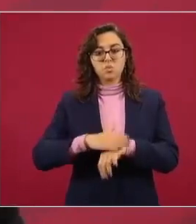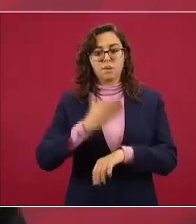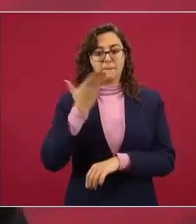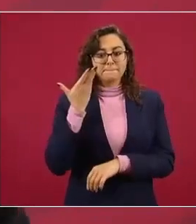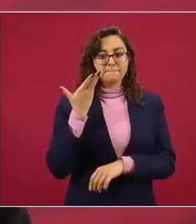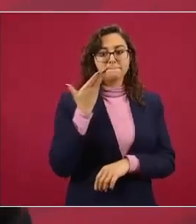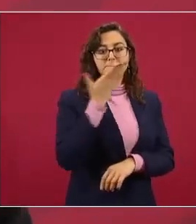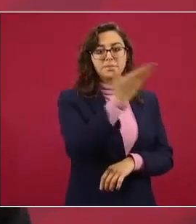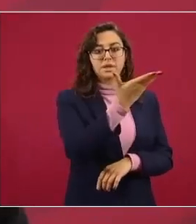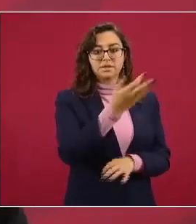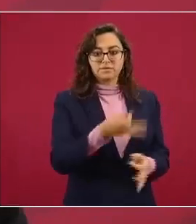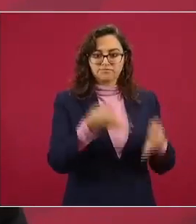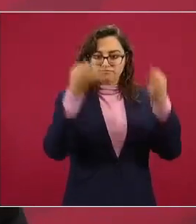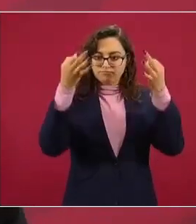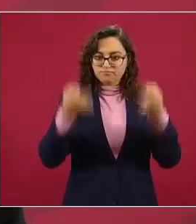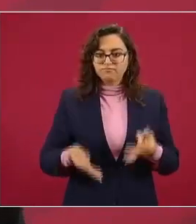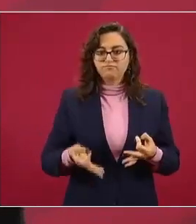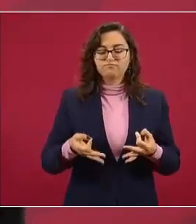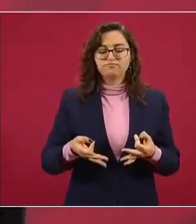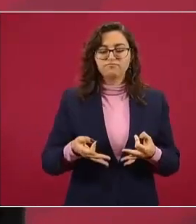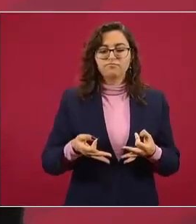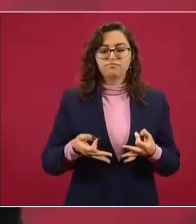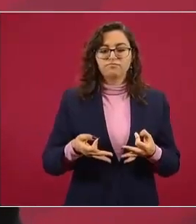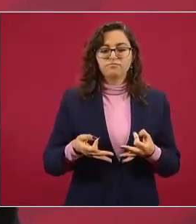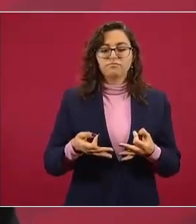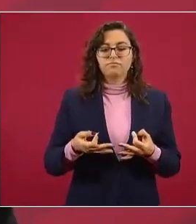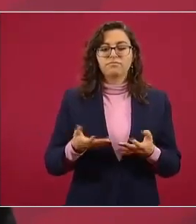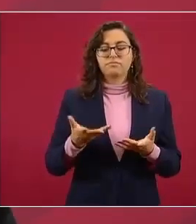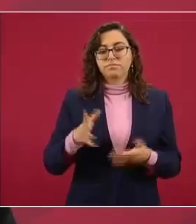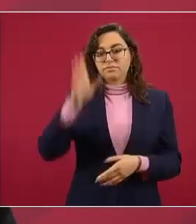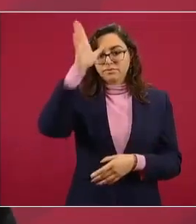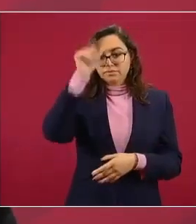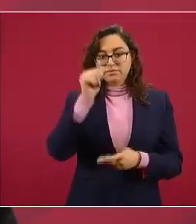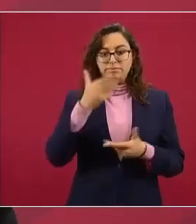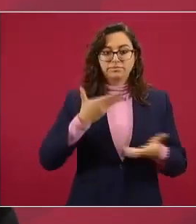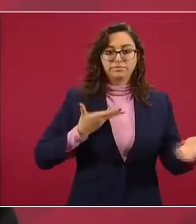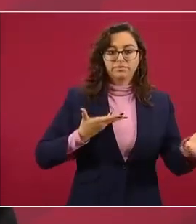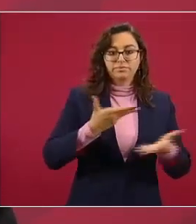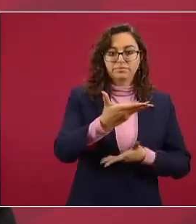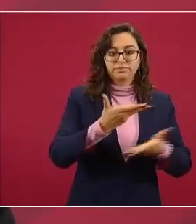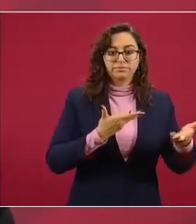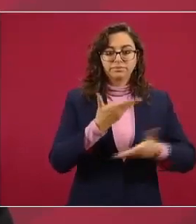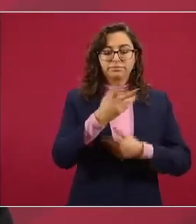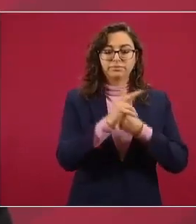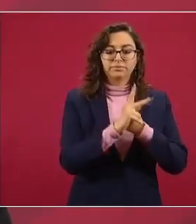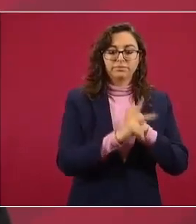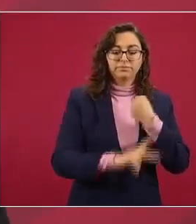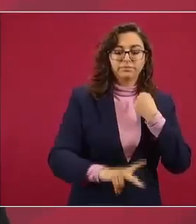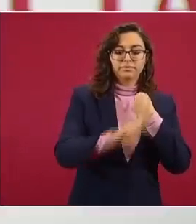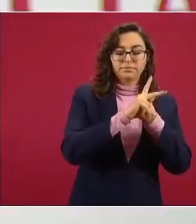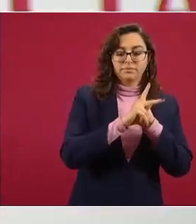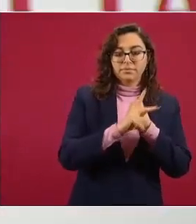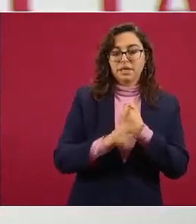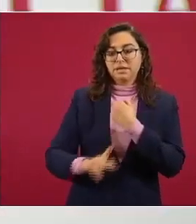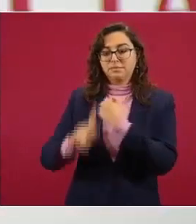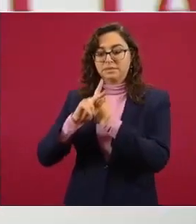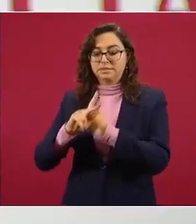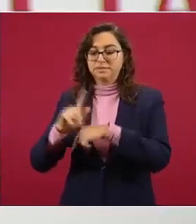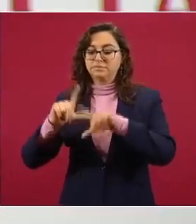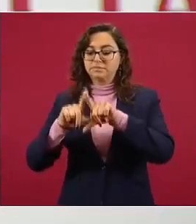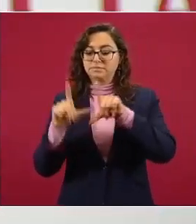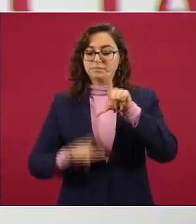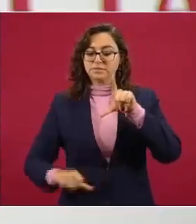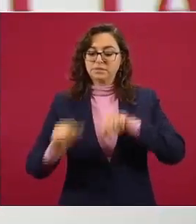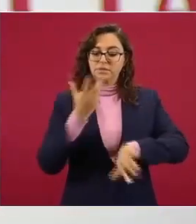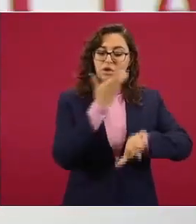formal y en los términos del Tratado de Cooperación entre los Estados Unidos Mexicanos y los Estados